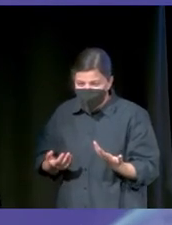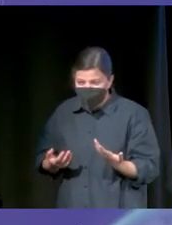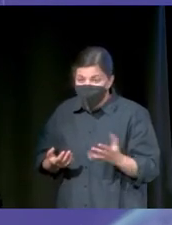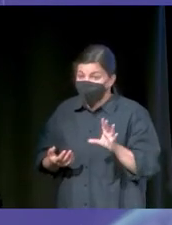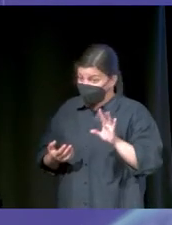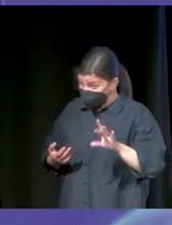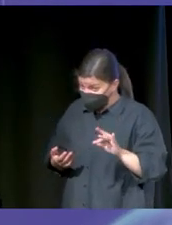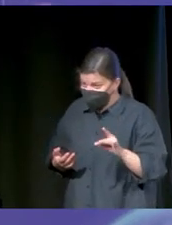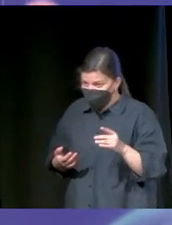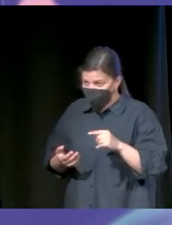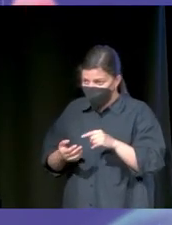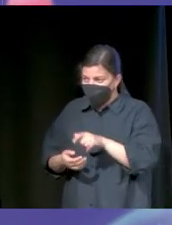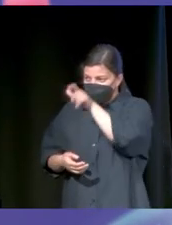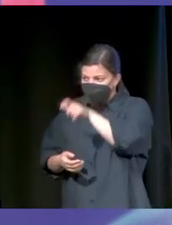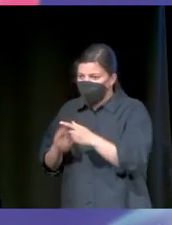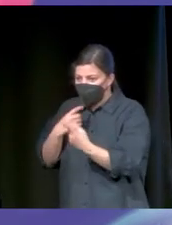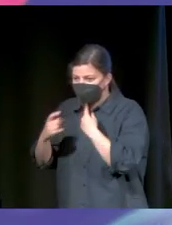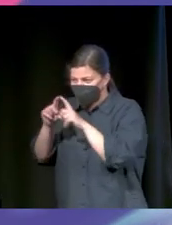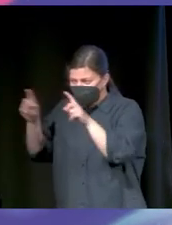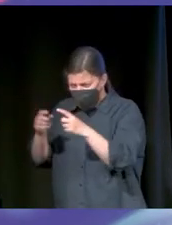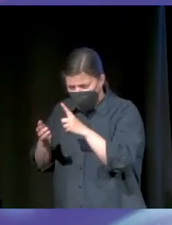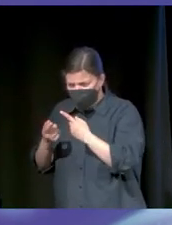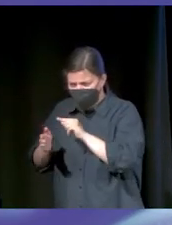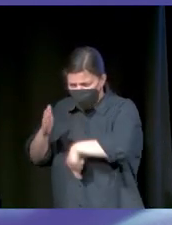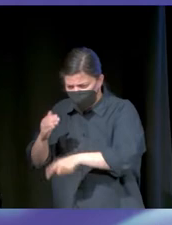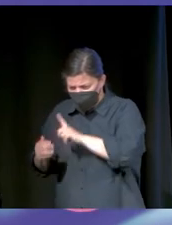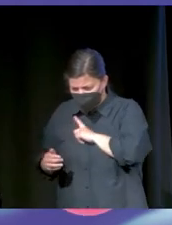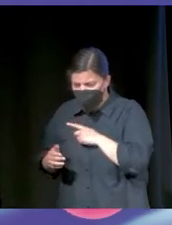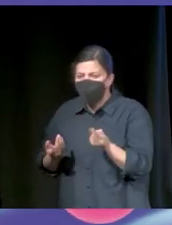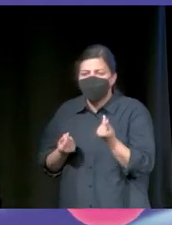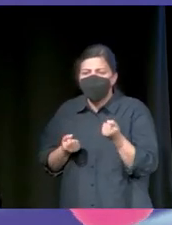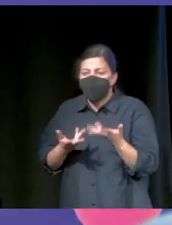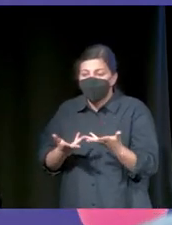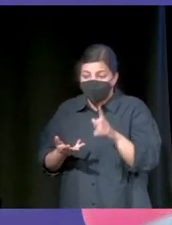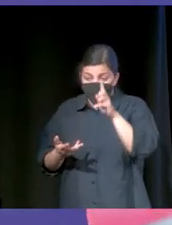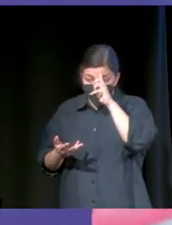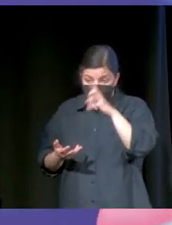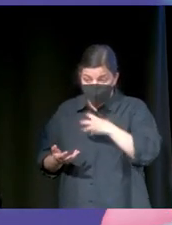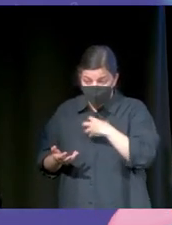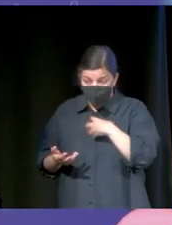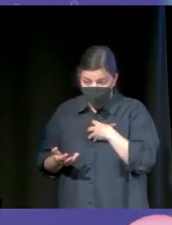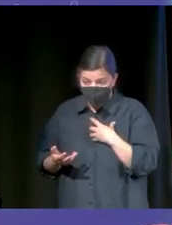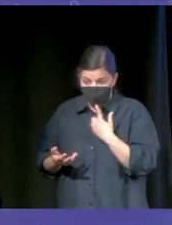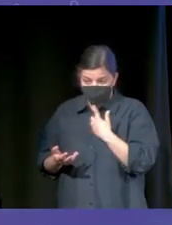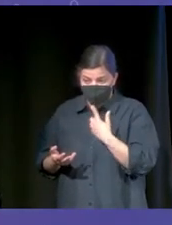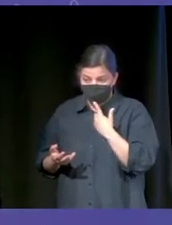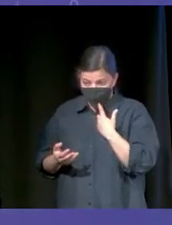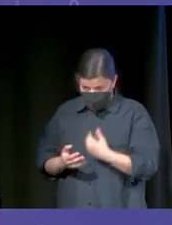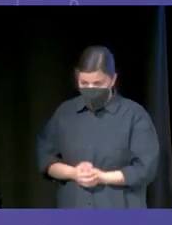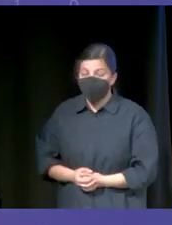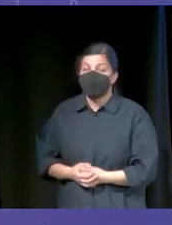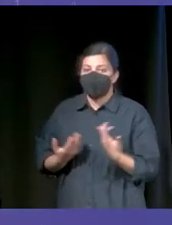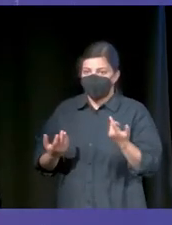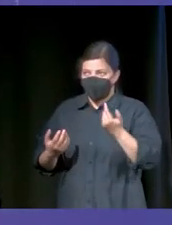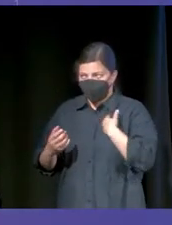Dice, sí, me ha contratado esta consultora. Y digo, tú me contratas a mí. Digo, ¿pero cuánto dinero hay? Y dice, no te lo puedo decir. O yo estaba trabajando para una consultora que